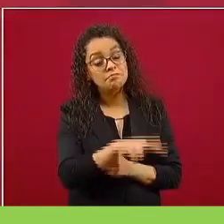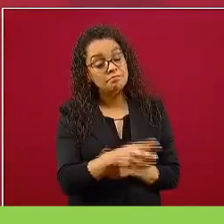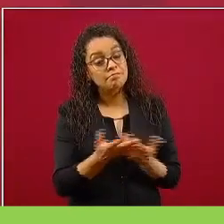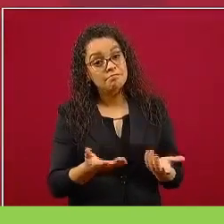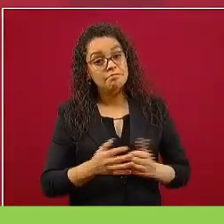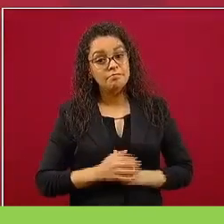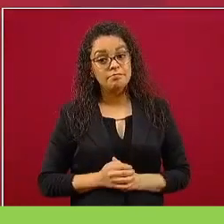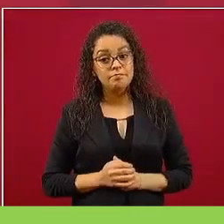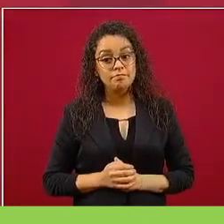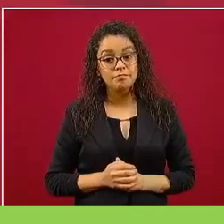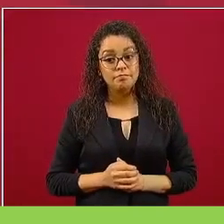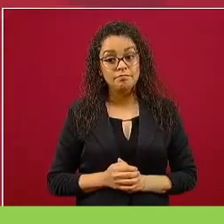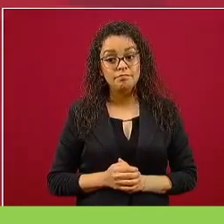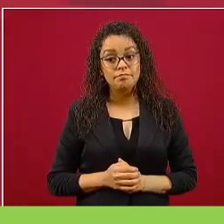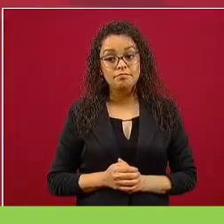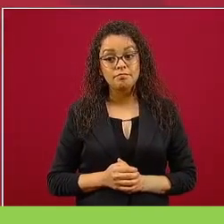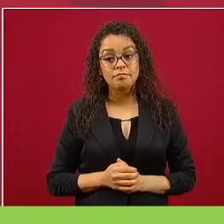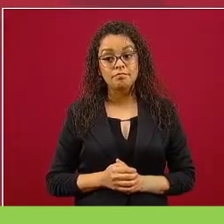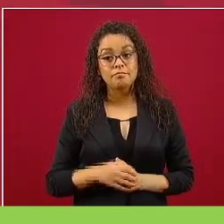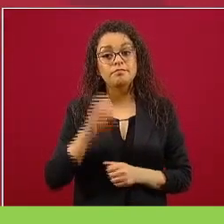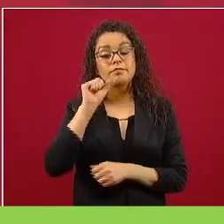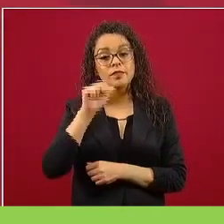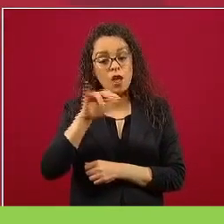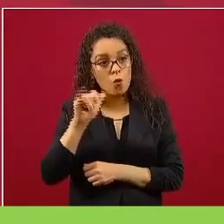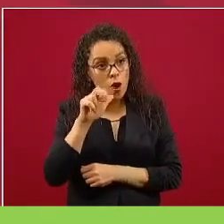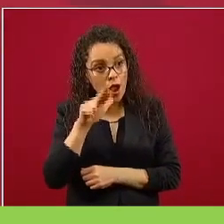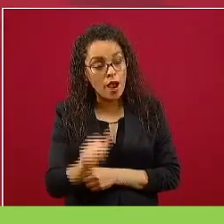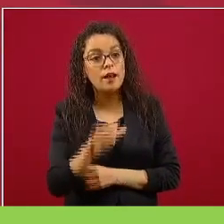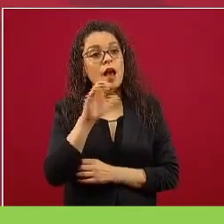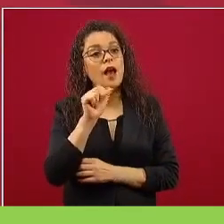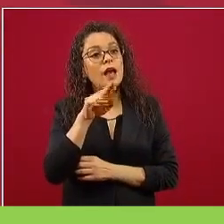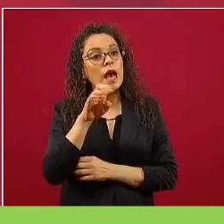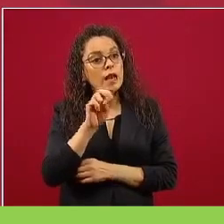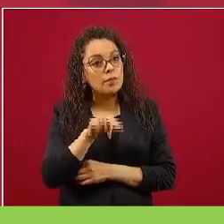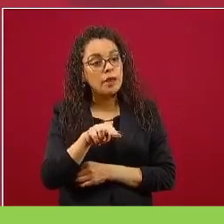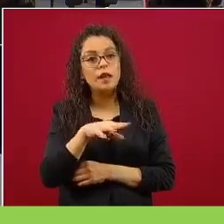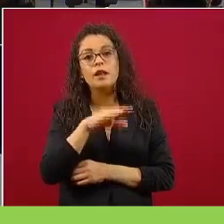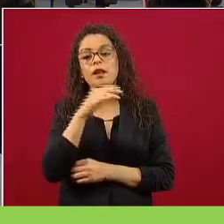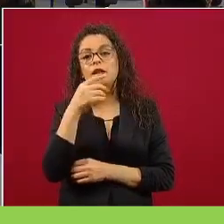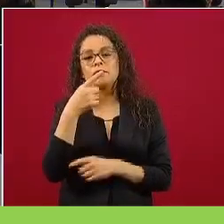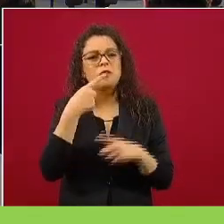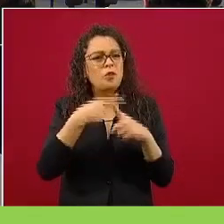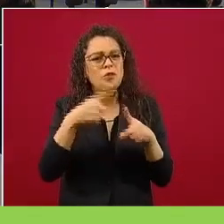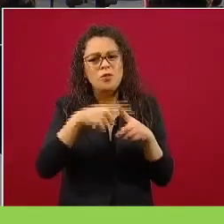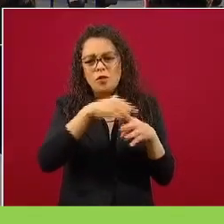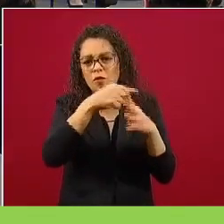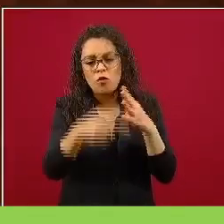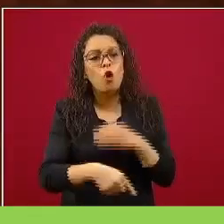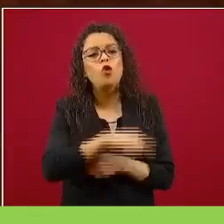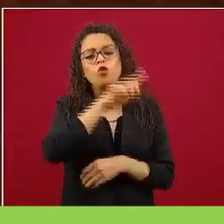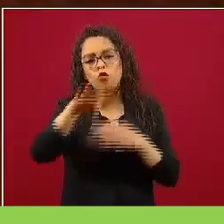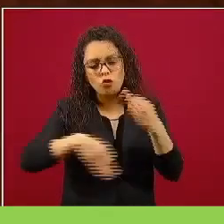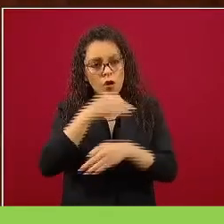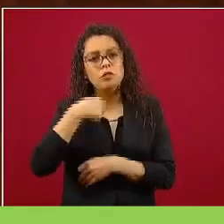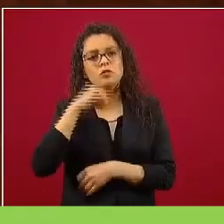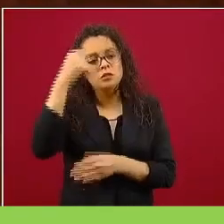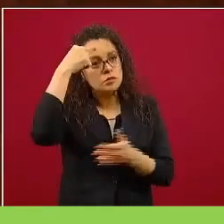Está bien lo que se está haciendo con el sindicato. y a Carmen Aristegui y a todos les creo. Entonces, ¿qué va a pasar?